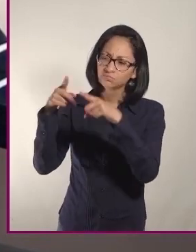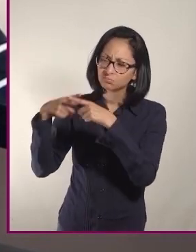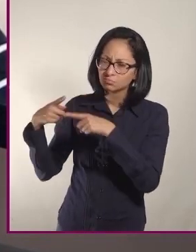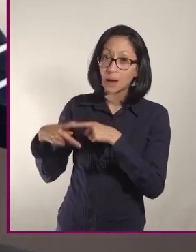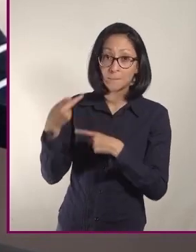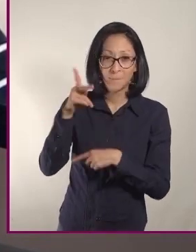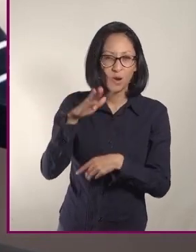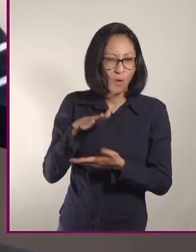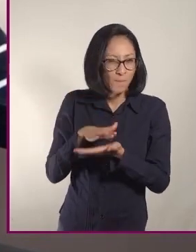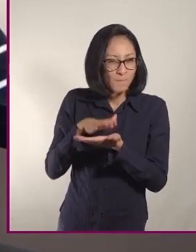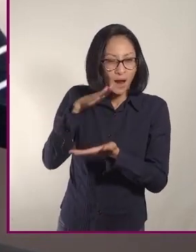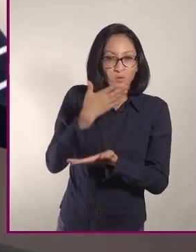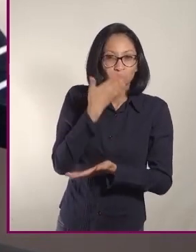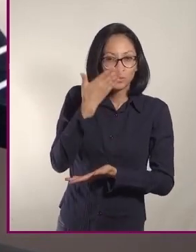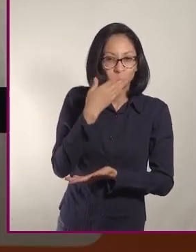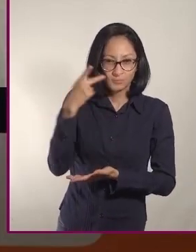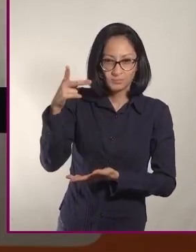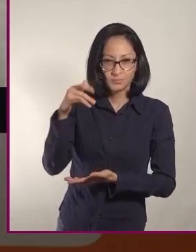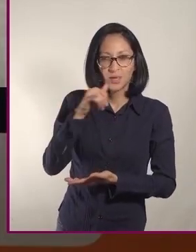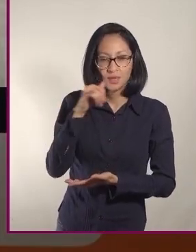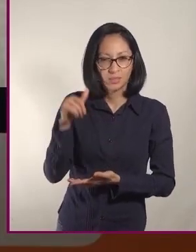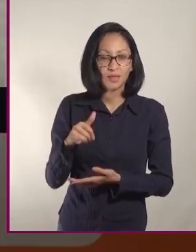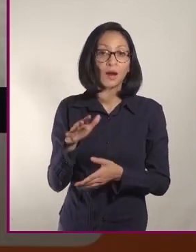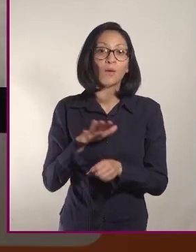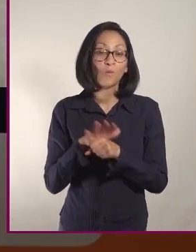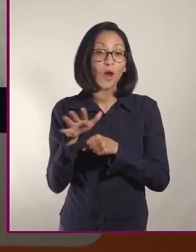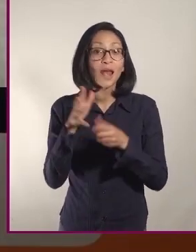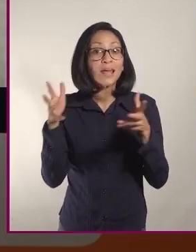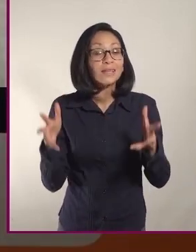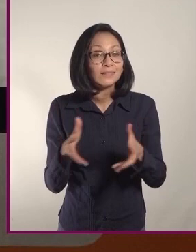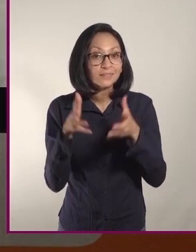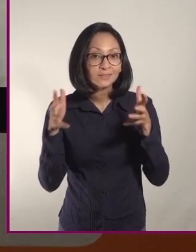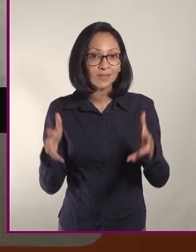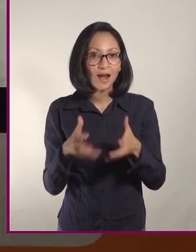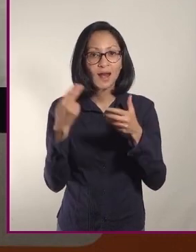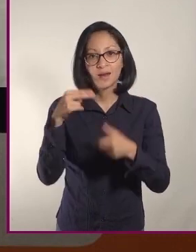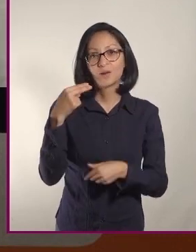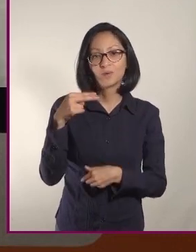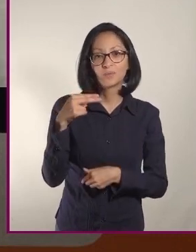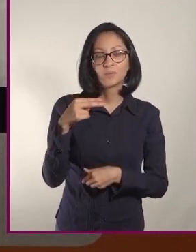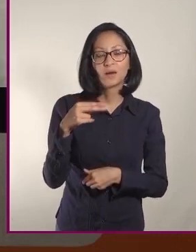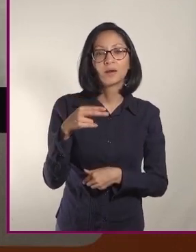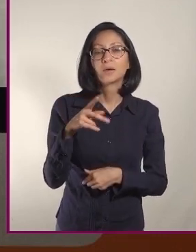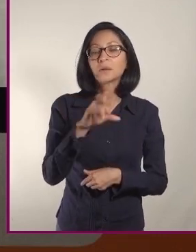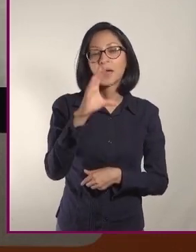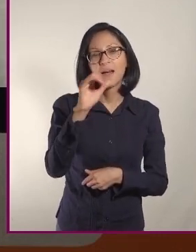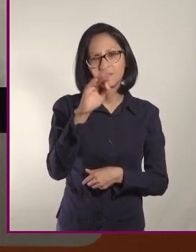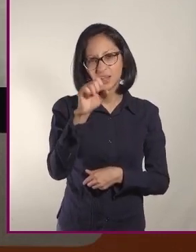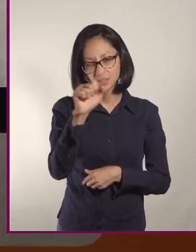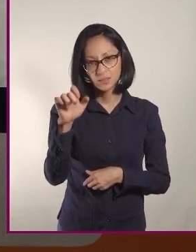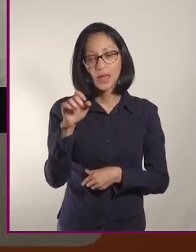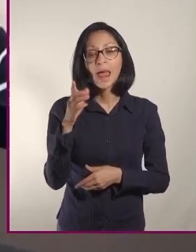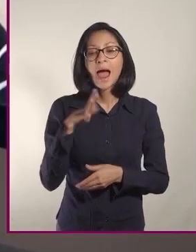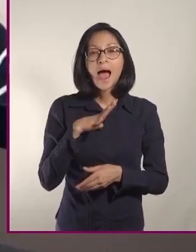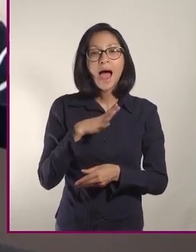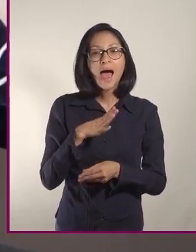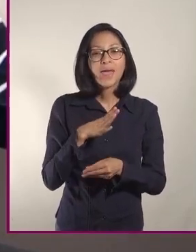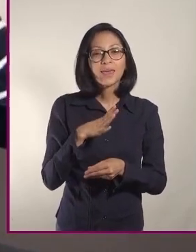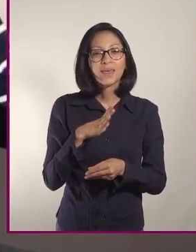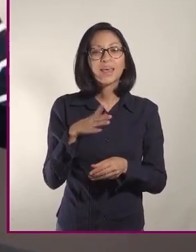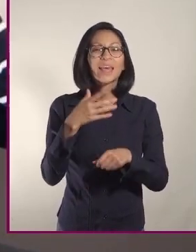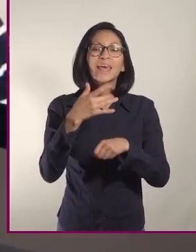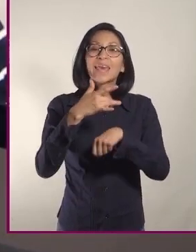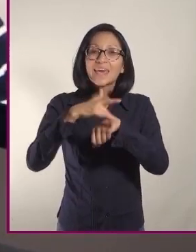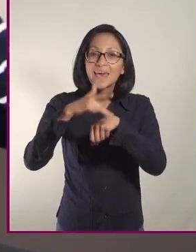uno que se acostumbra mucho, que es italiano, es una ensalada que se llama ensalada caprese y trae rebanadas, queso